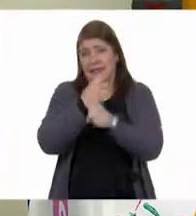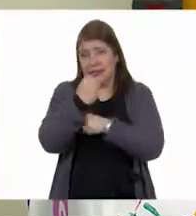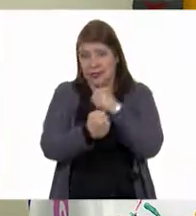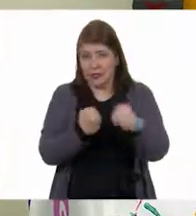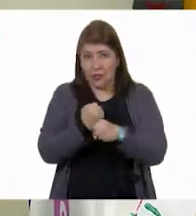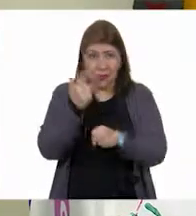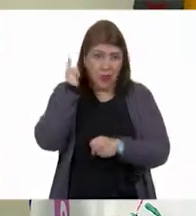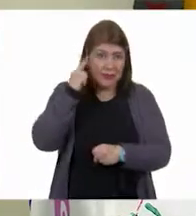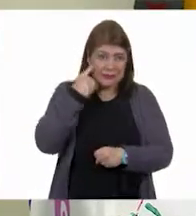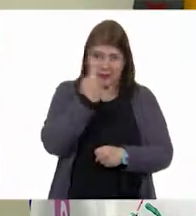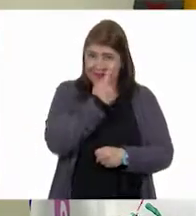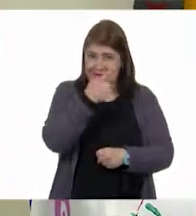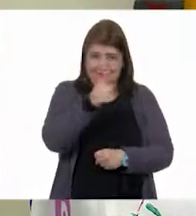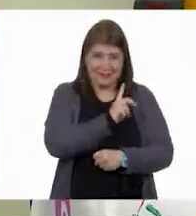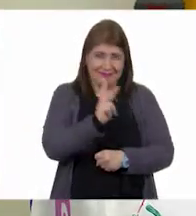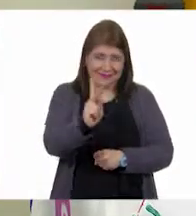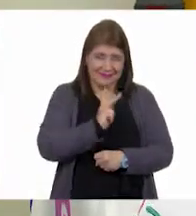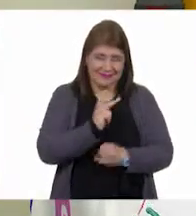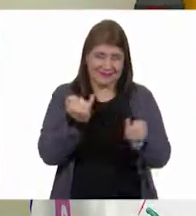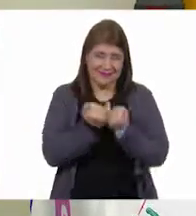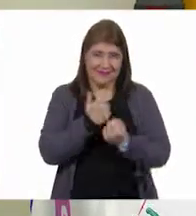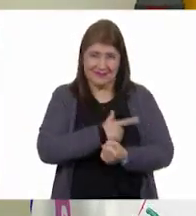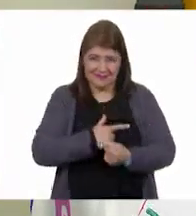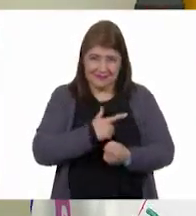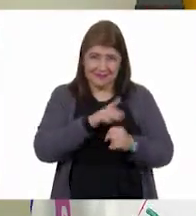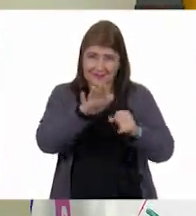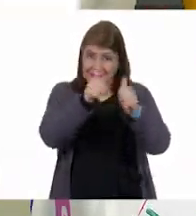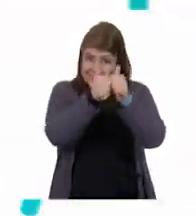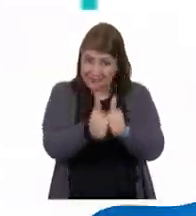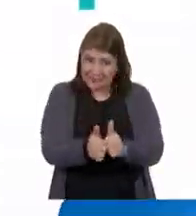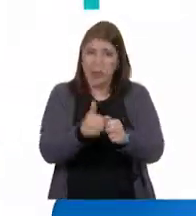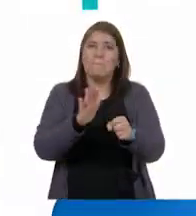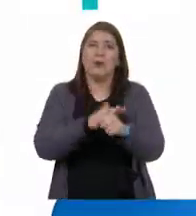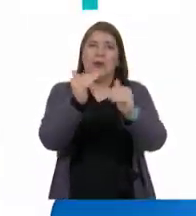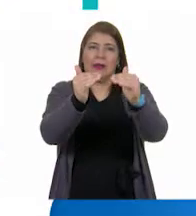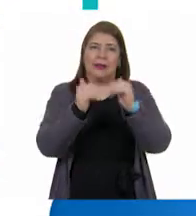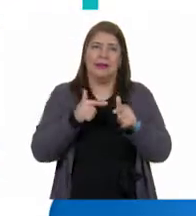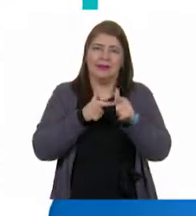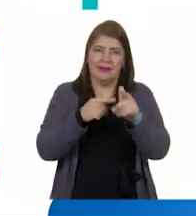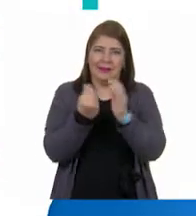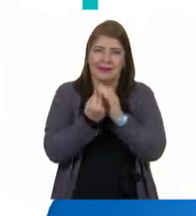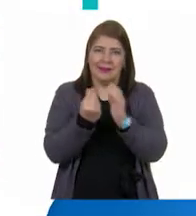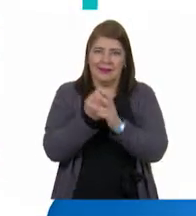disfrutado tanto como nosotros. No se muevan porque continuamos con Ciencias Naturales.